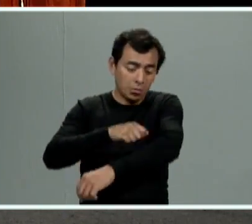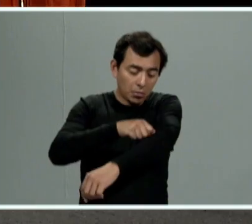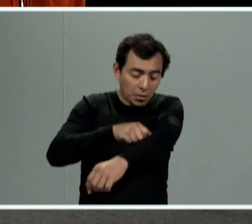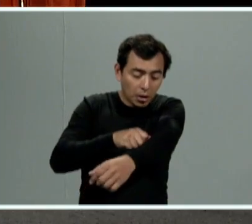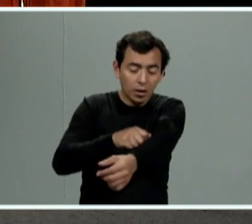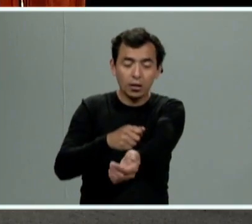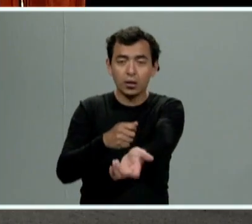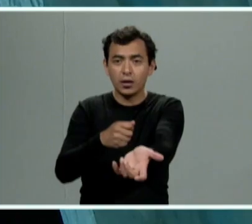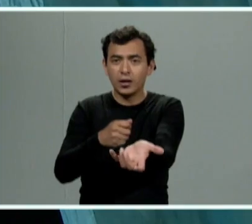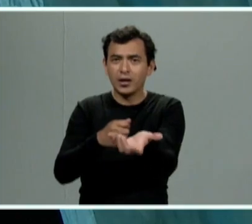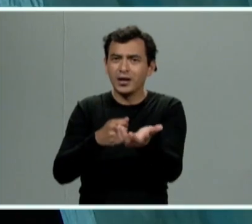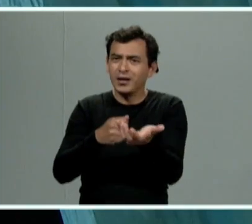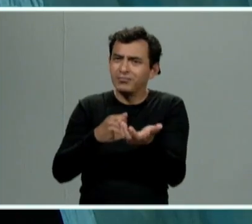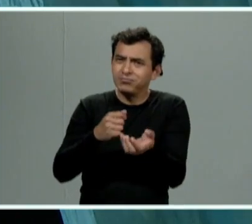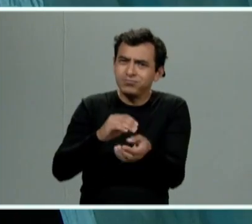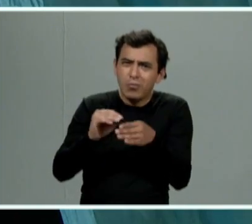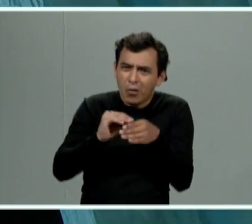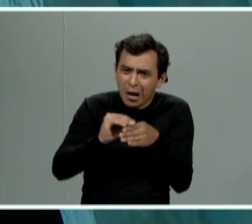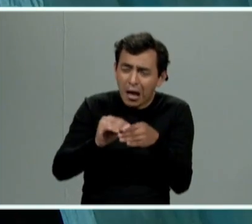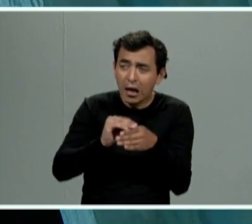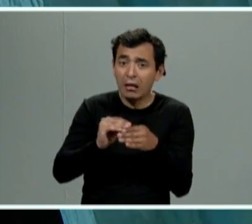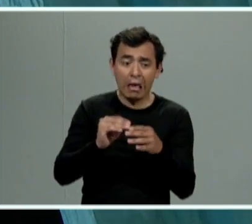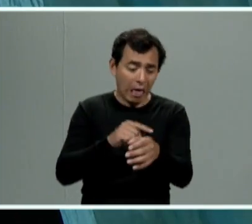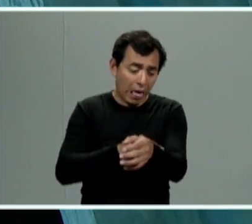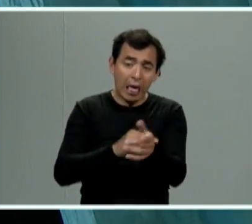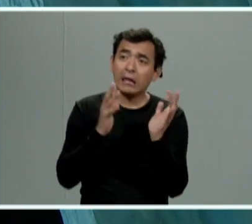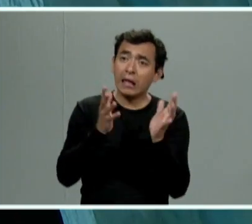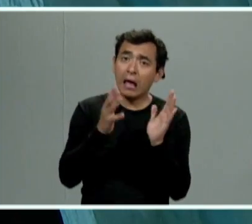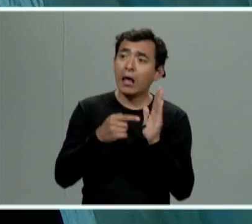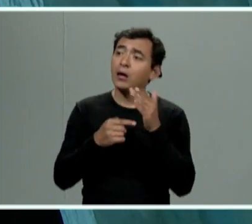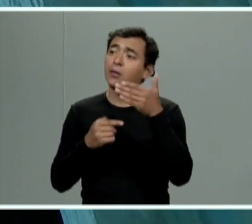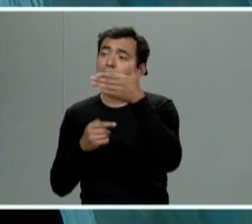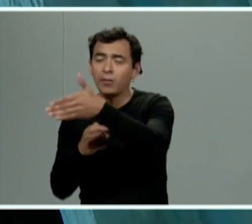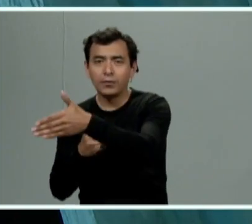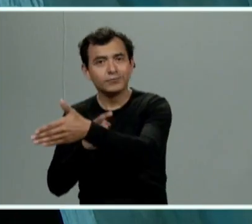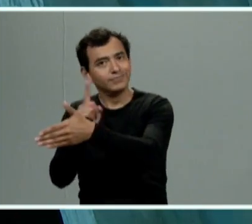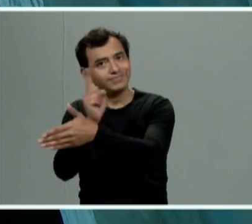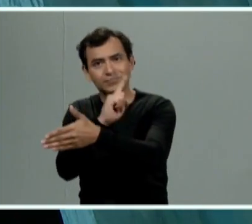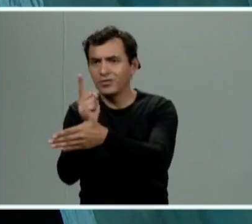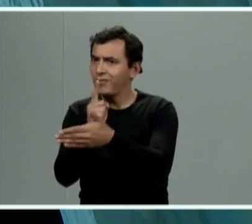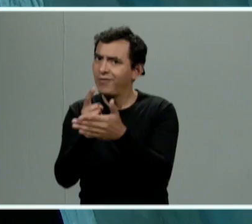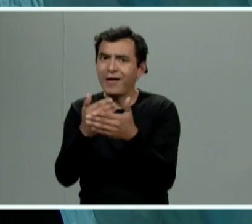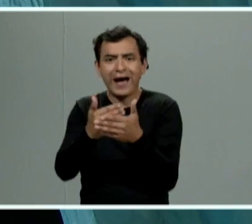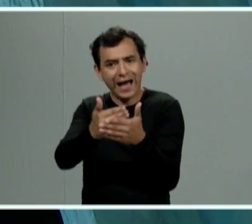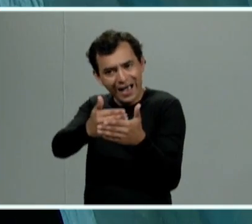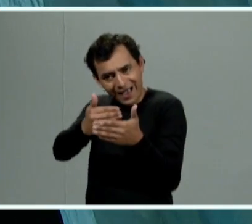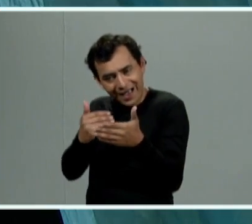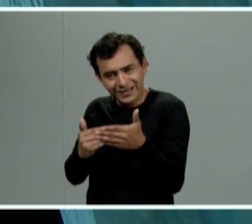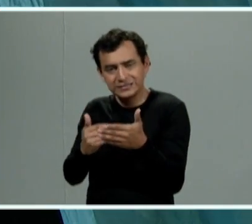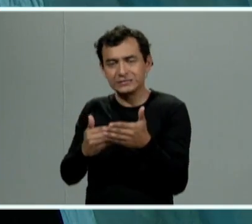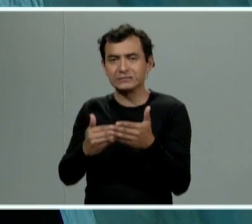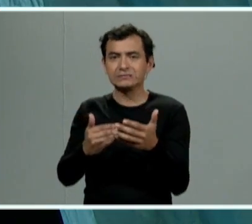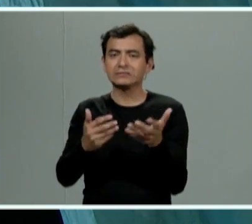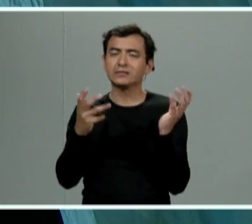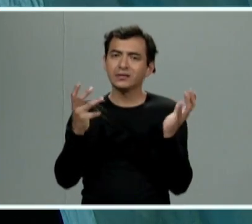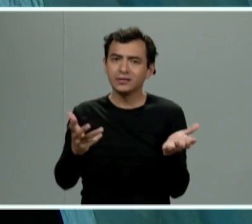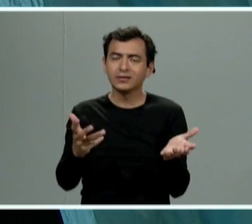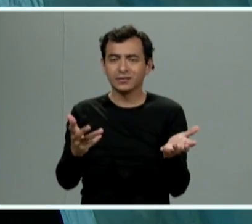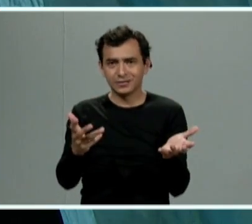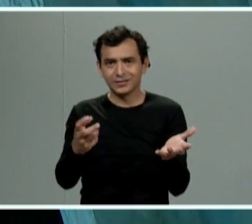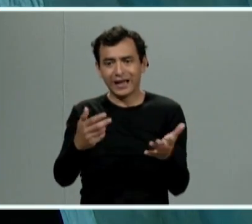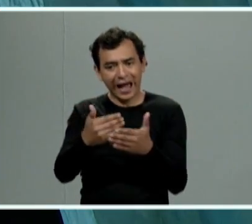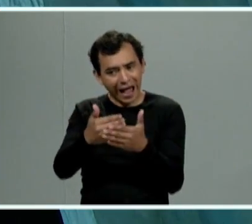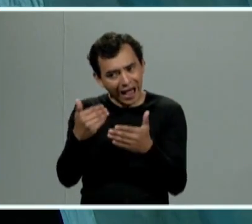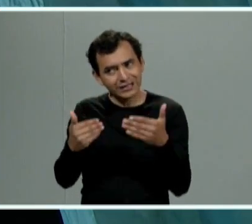una equimosis para decir ahora sí tengo la evidencia para ir a denunciar porque si esperamos a que tengamos una evidencia física